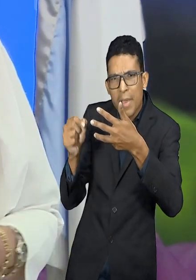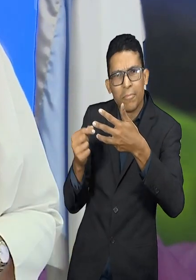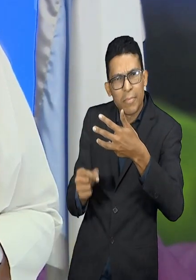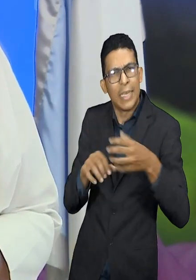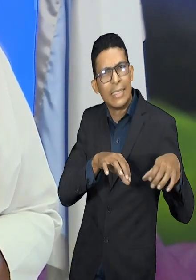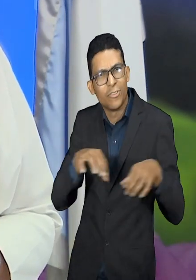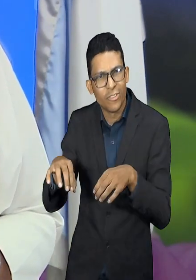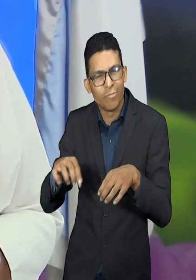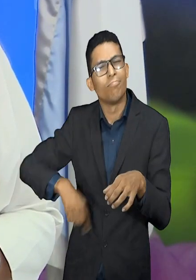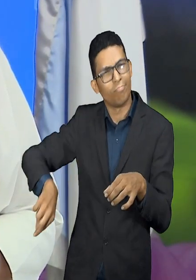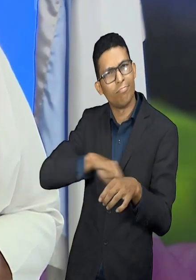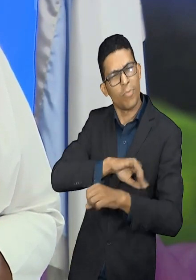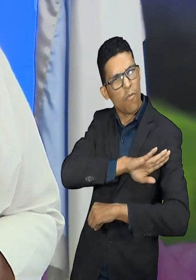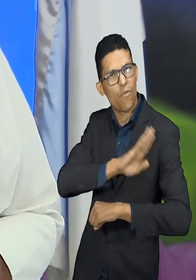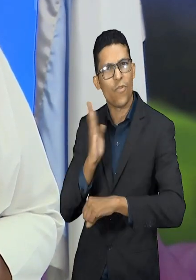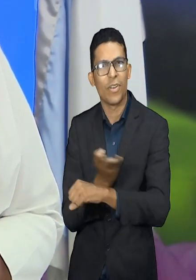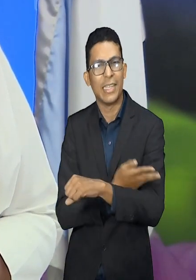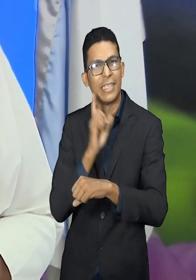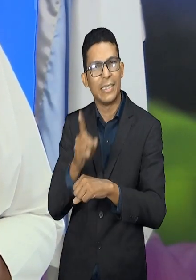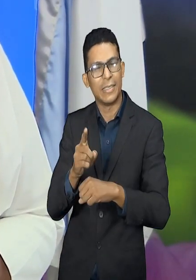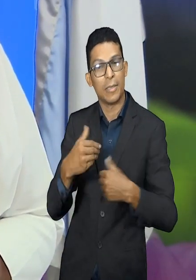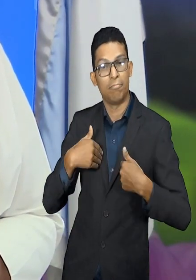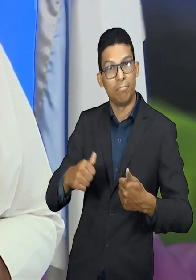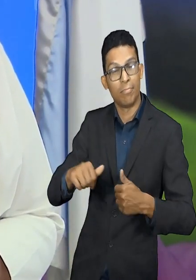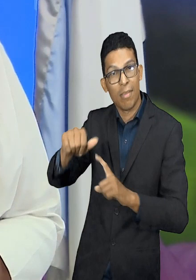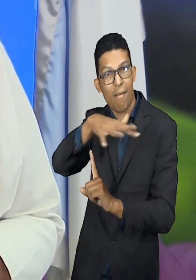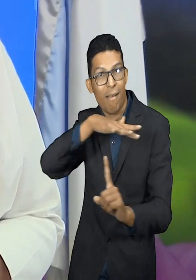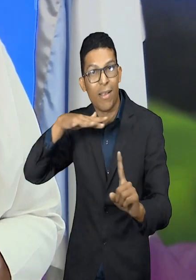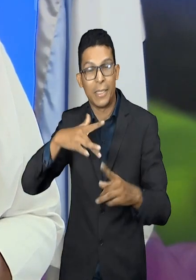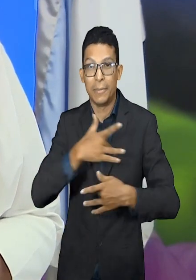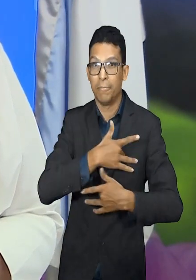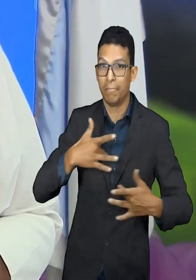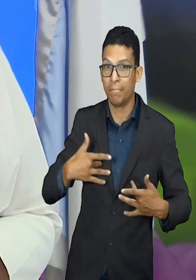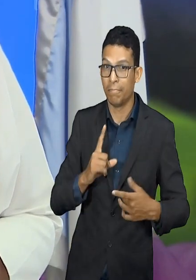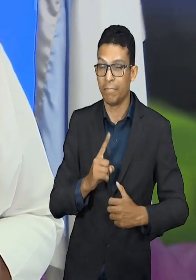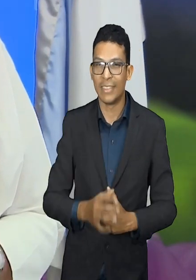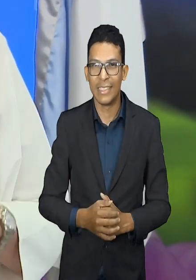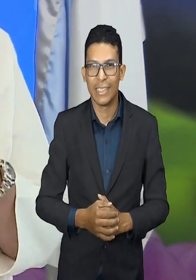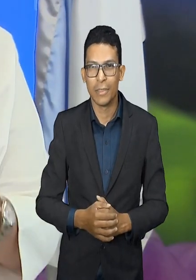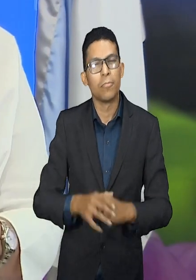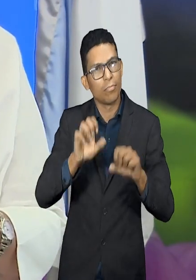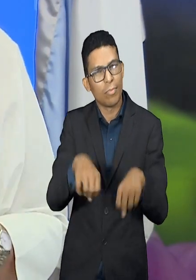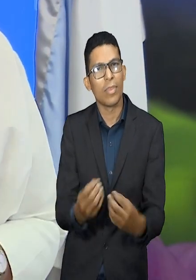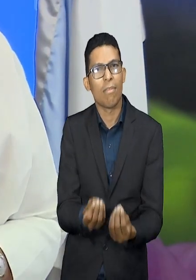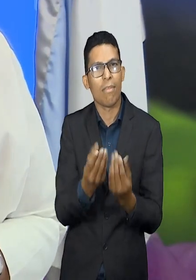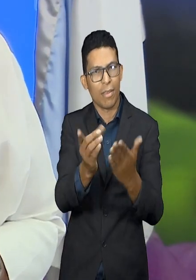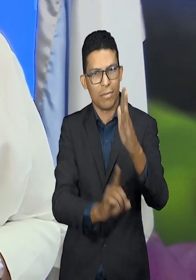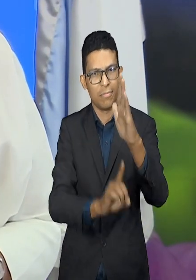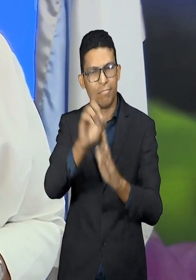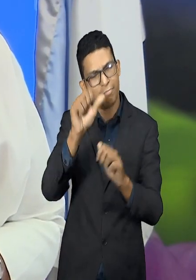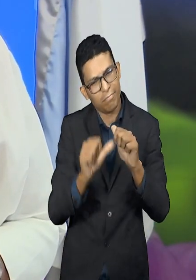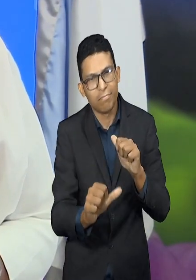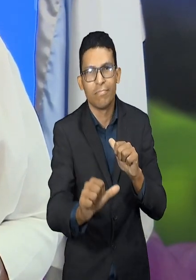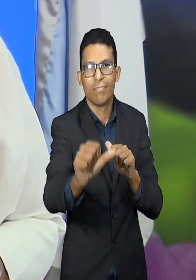con las cuales logramos fortalecer el saneamiento ambiental y la salud ambiental, contribuyendo así con